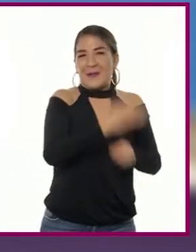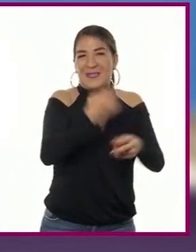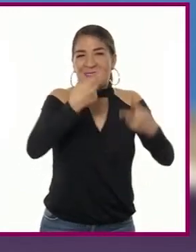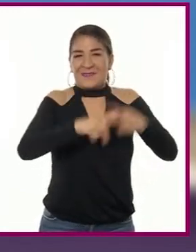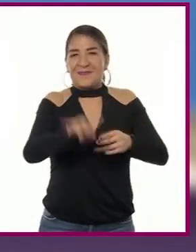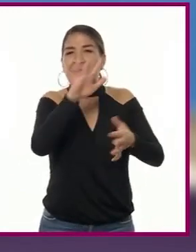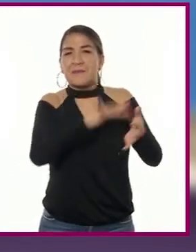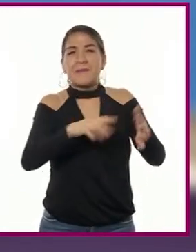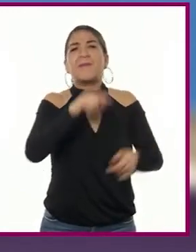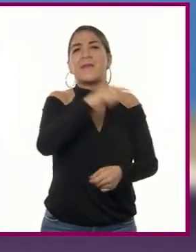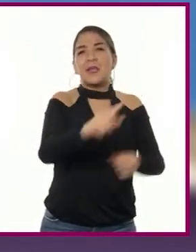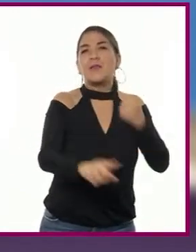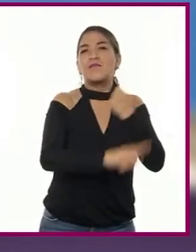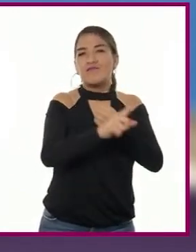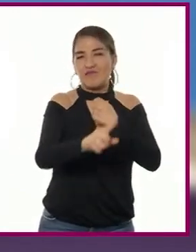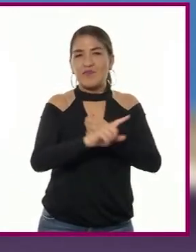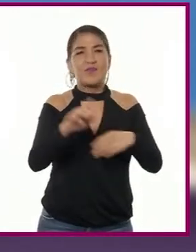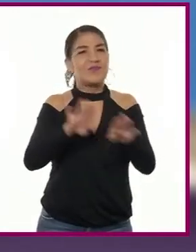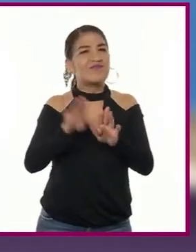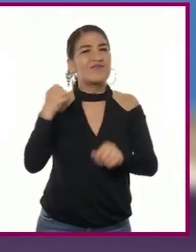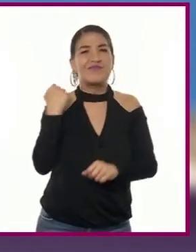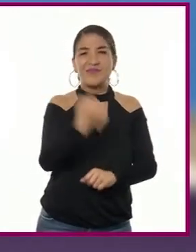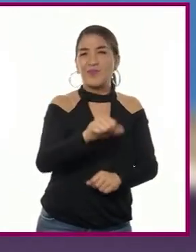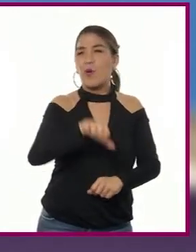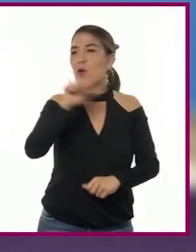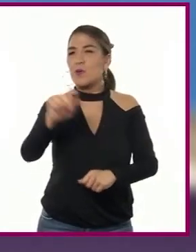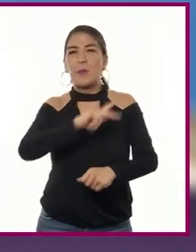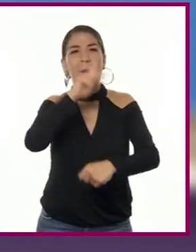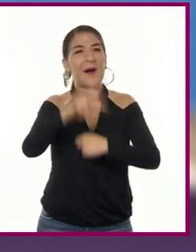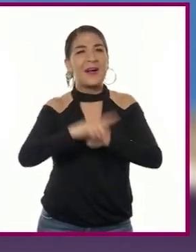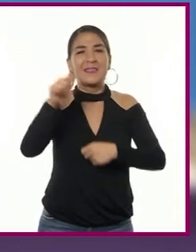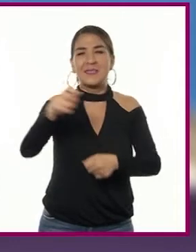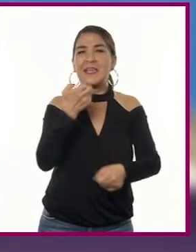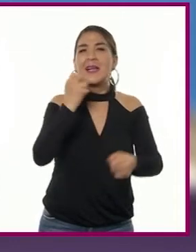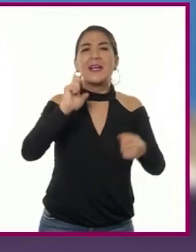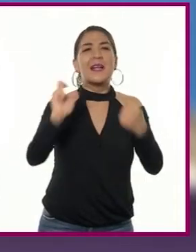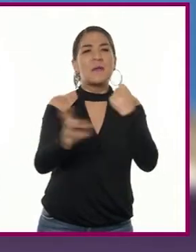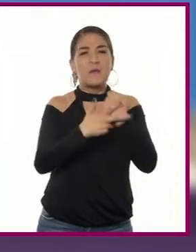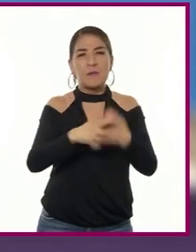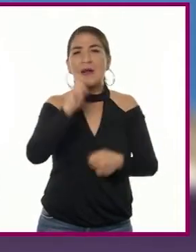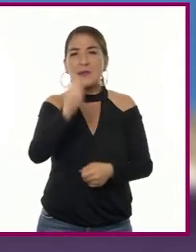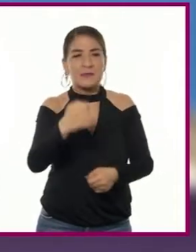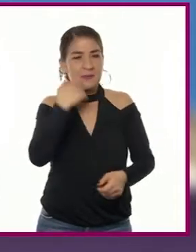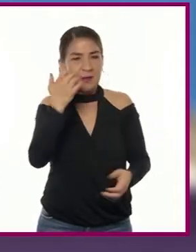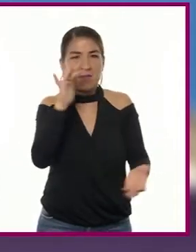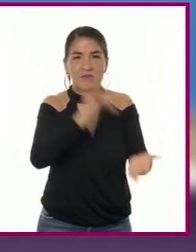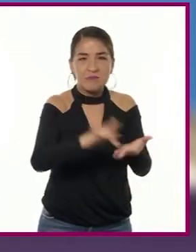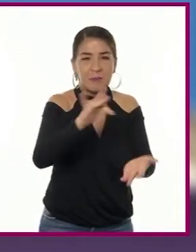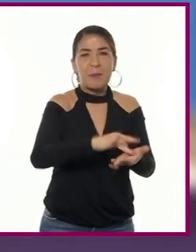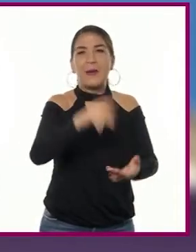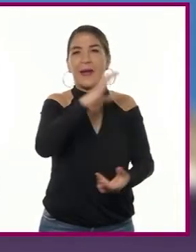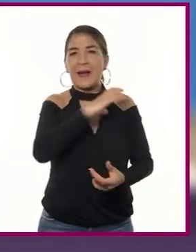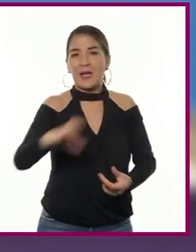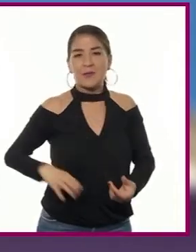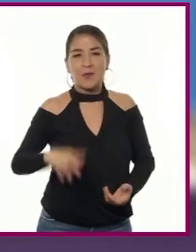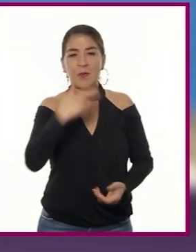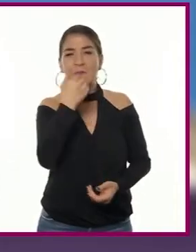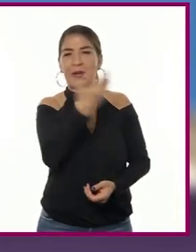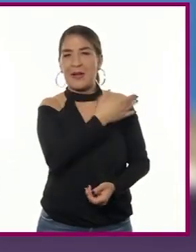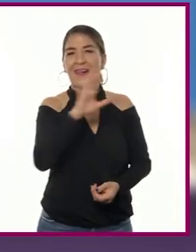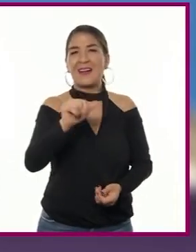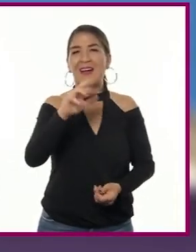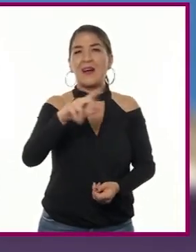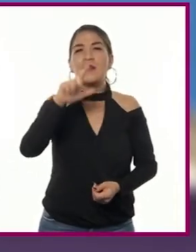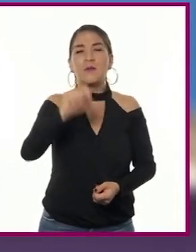inicio, esto causó la oposición de otros países europeos, que prefirieron apoyar la candidatura de Carlos de Habsburgo,